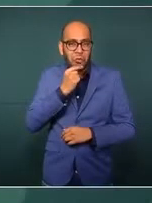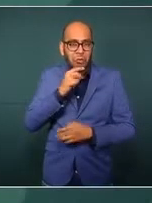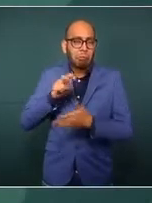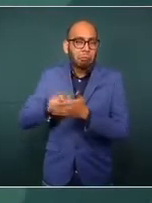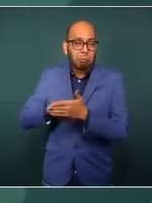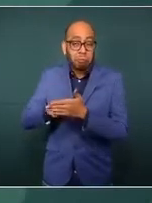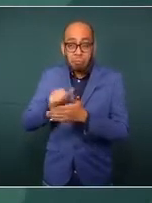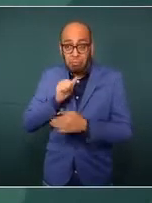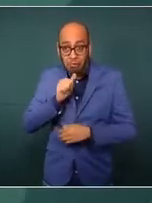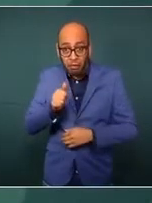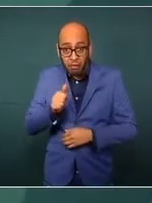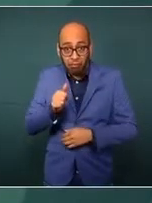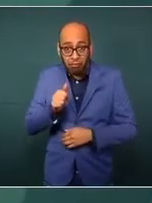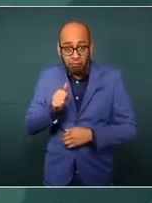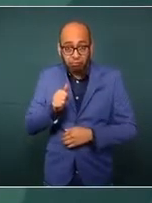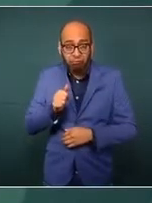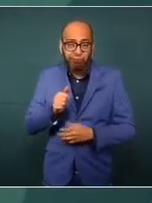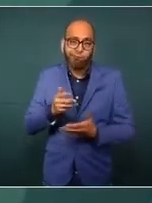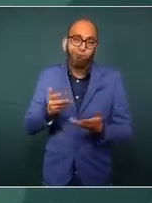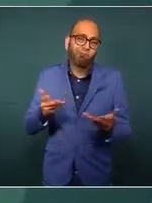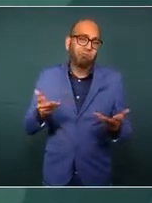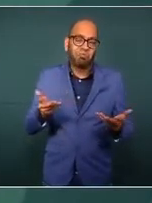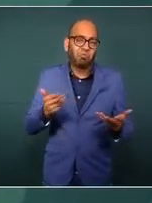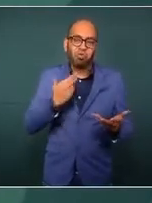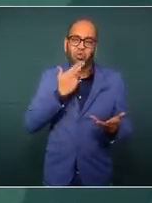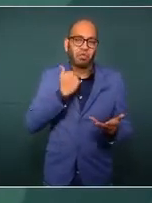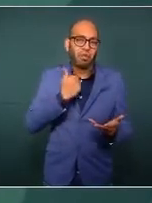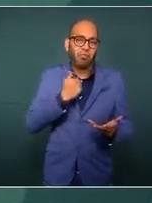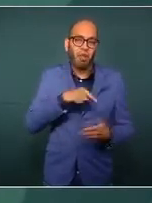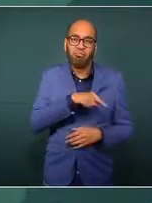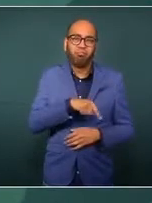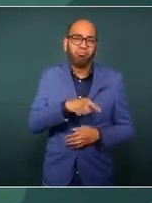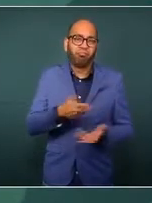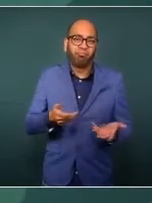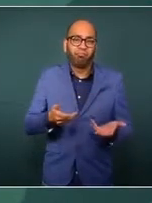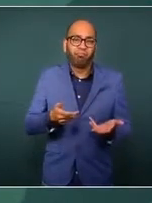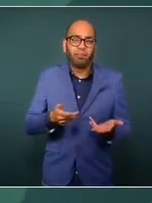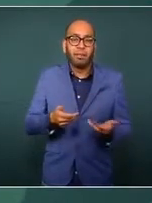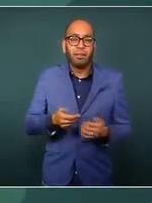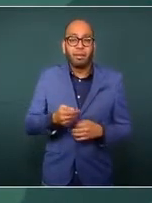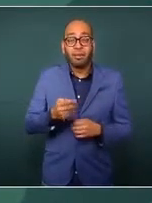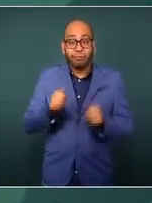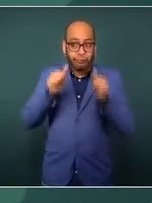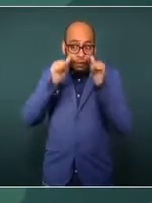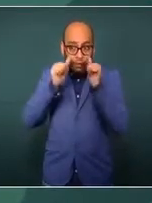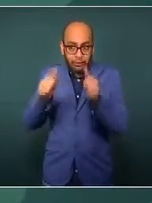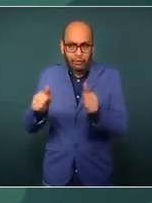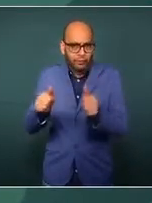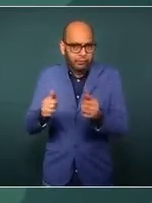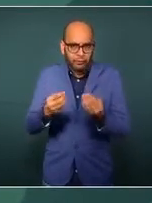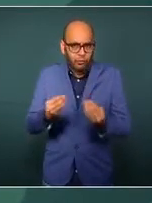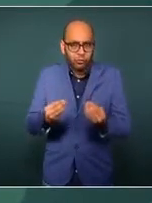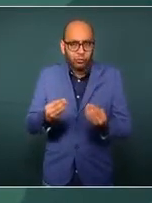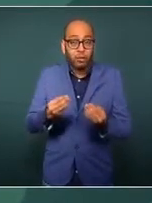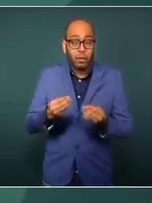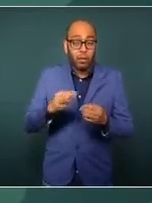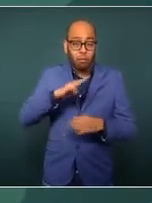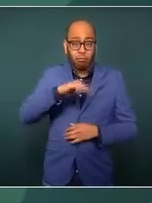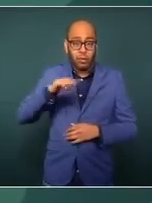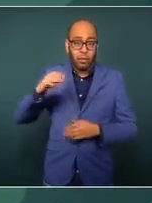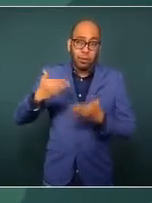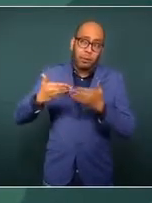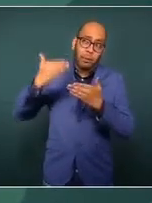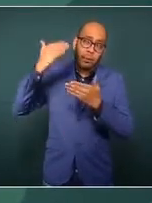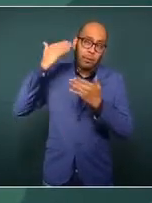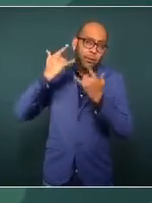compañeros policías, pues de nada va a servir. Le hemos puesto mucha atención a eso. Michoacán históricamente ha sido